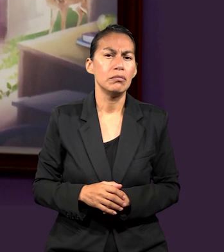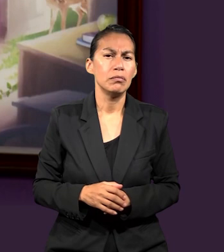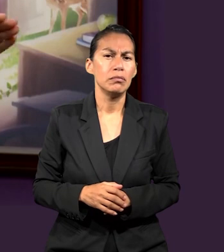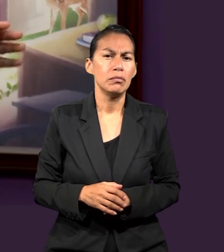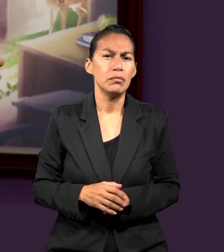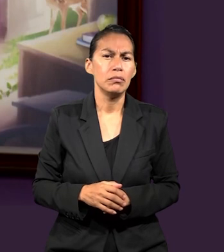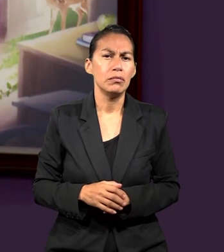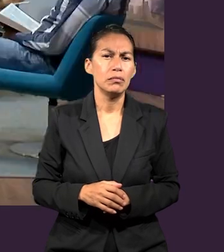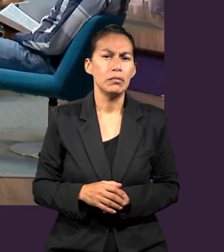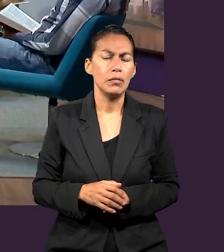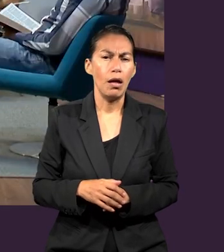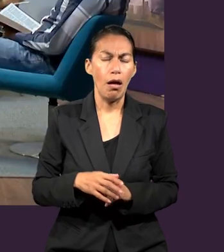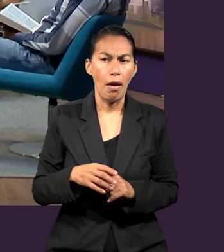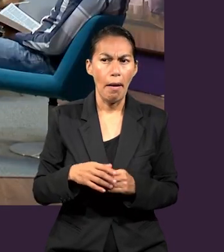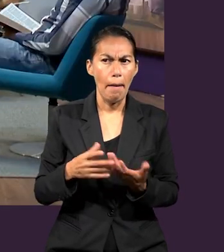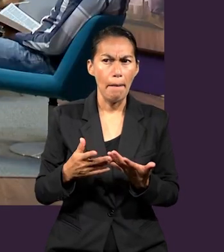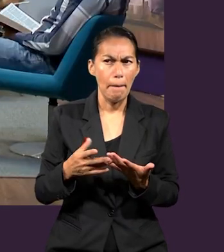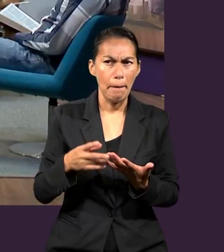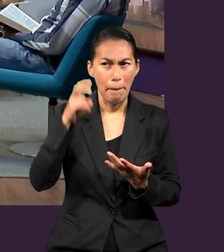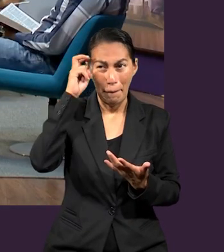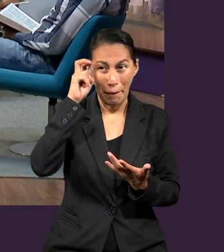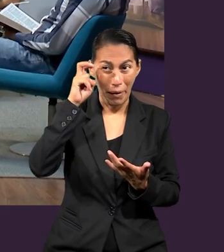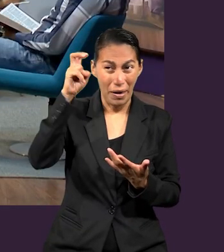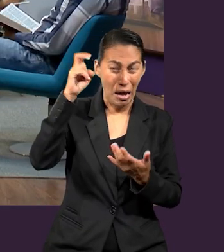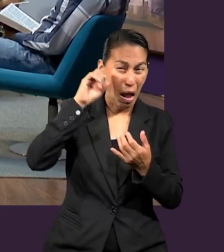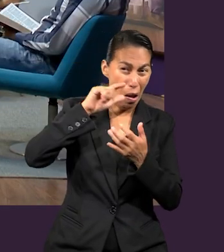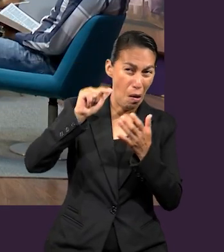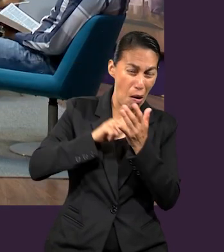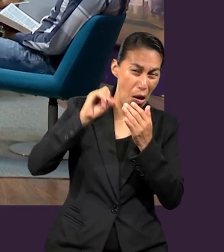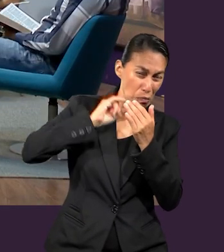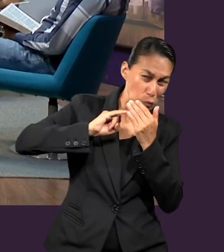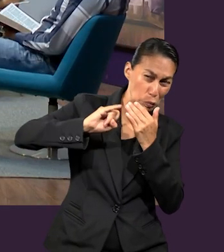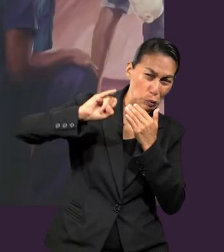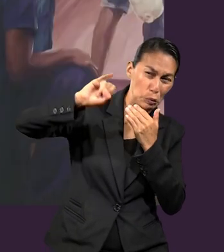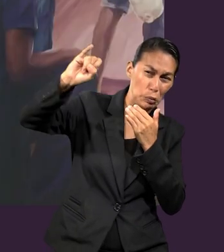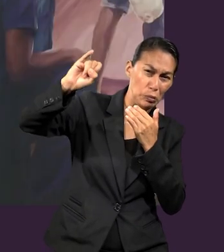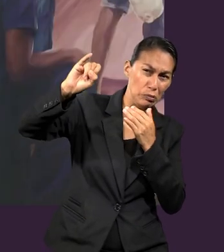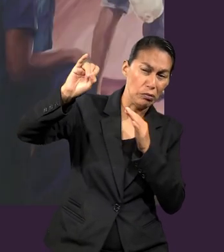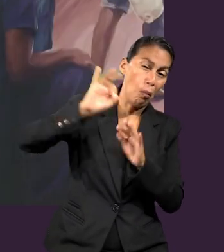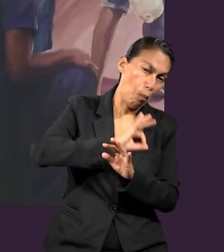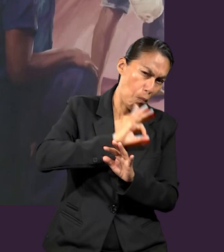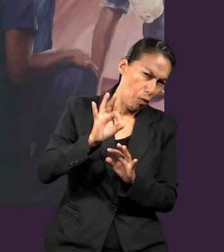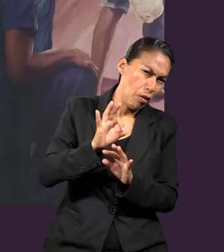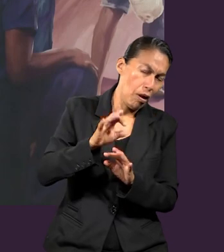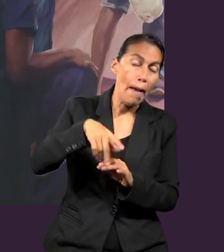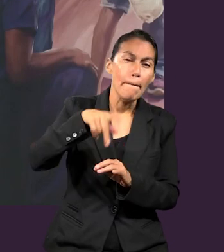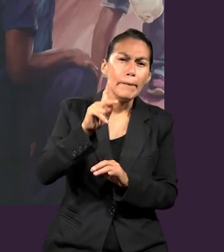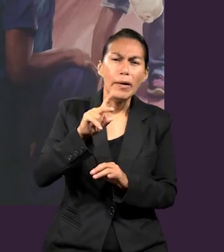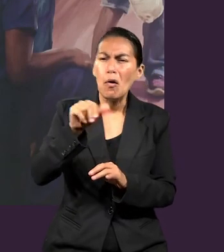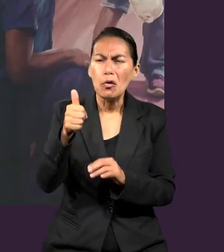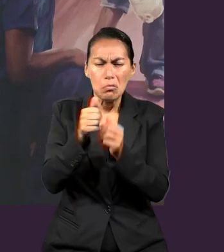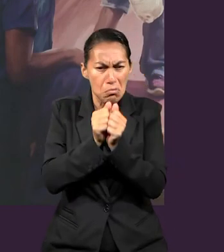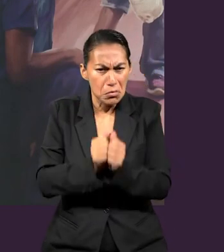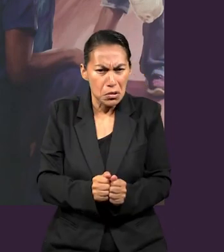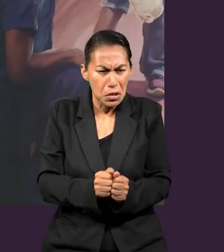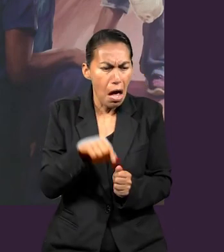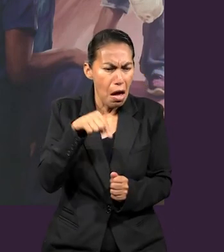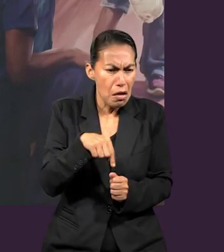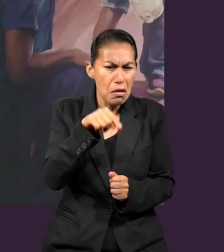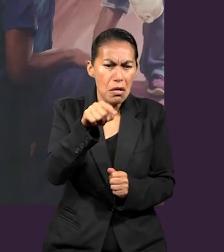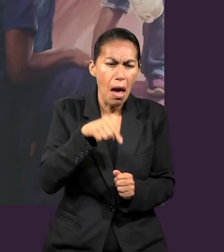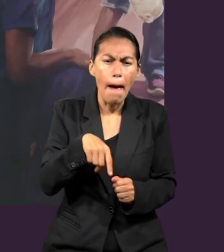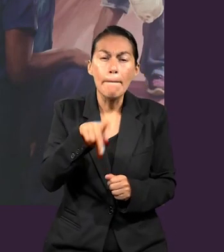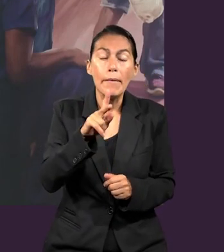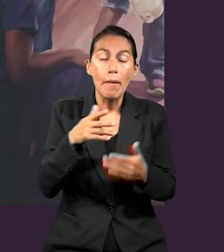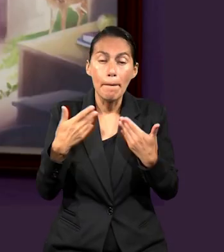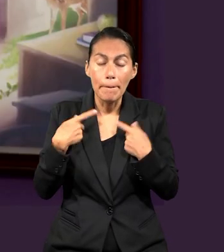viaje como, digamos, de situación, no tanto de espacio. Algunos pueden viajar mucho y pueden conocer muchas partes, pero